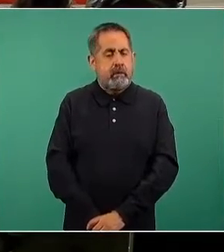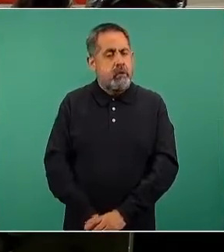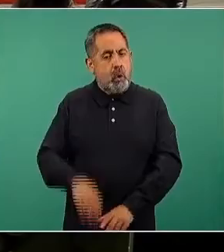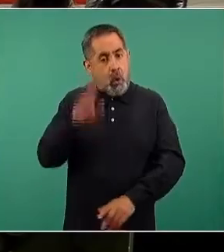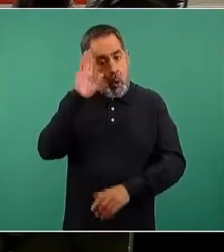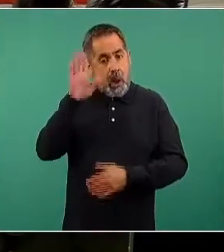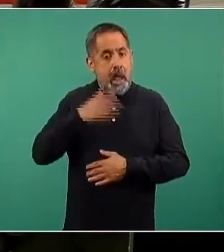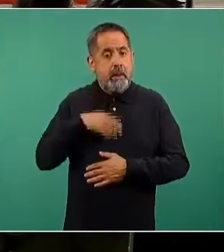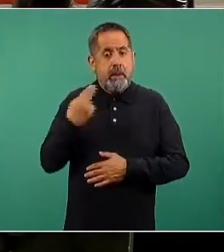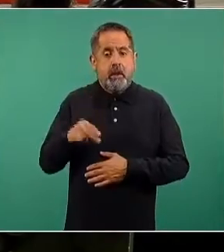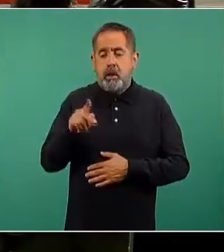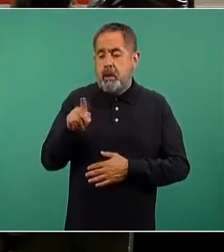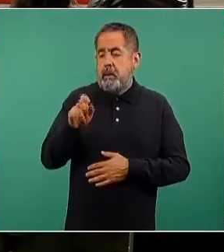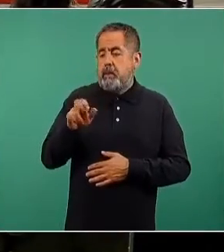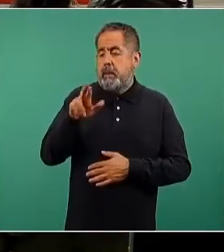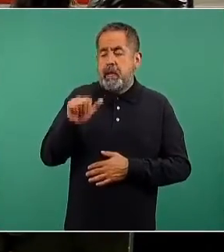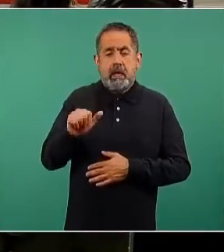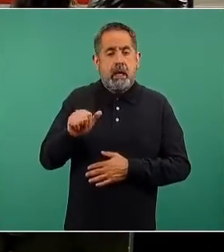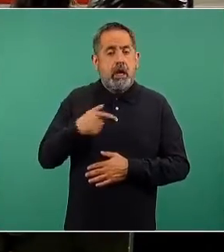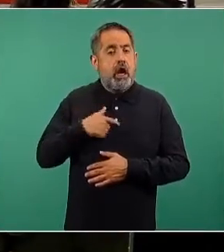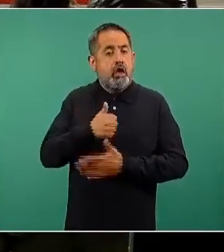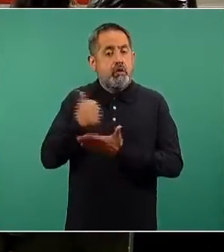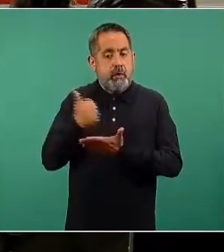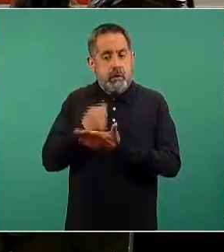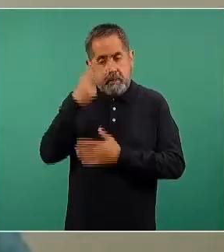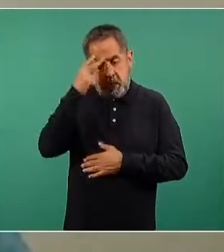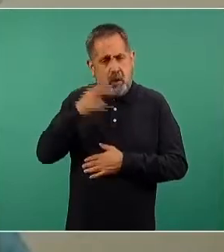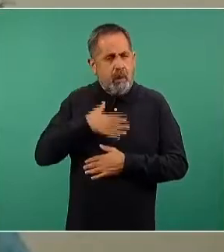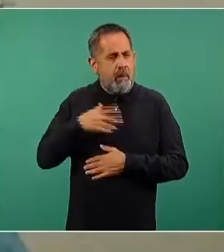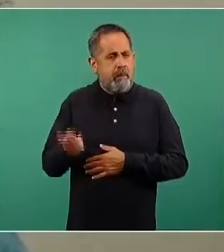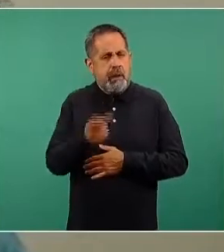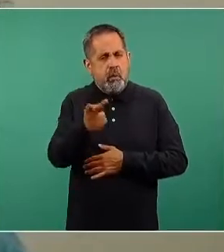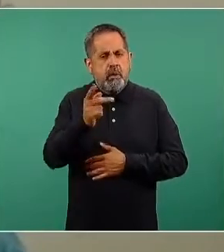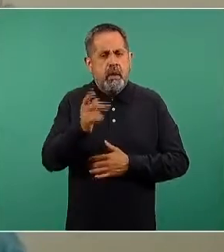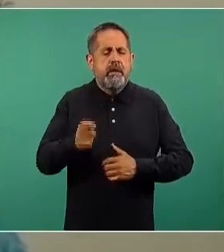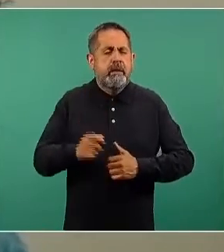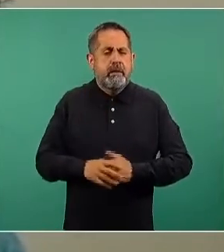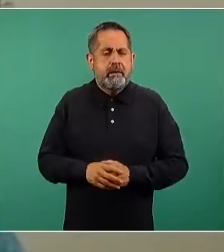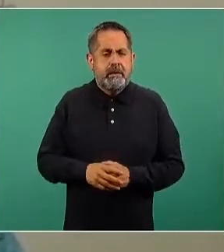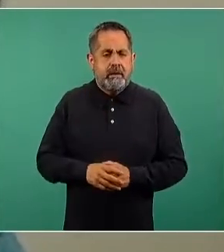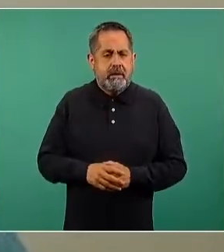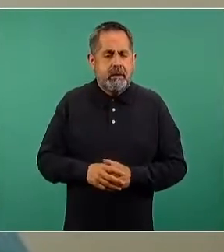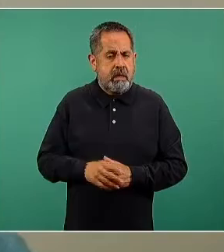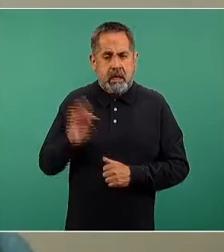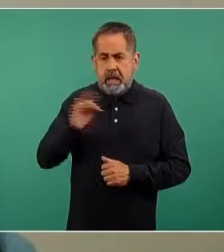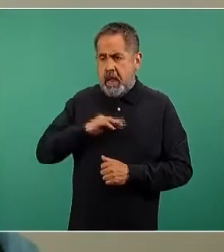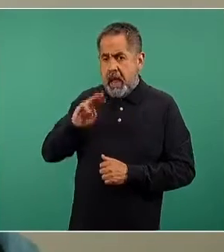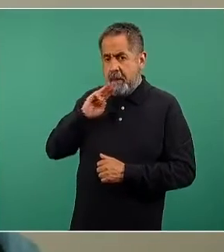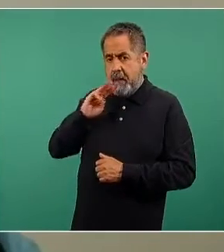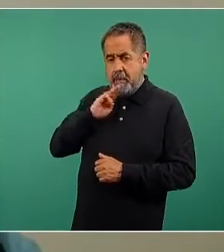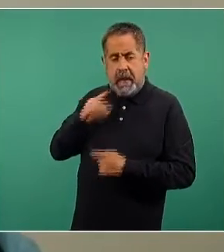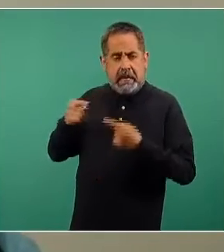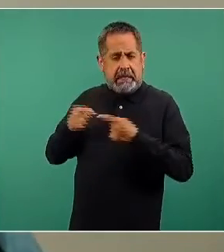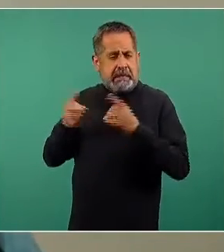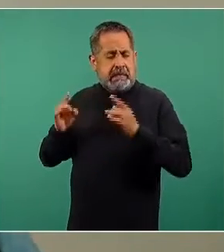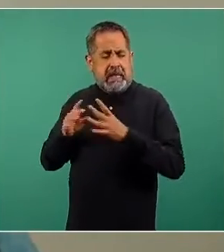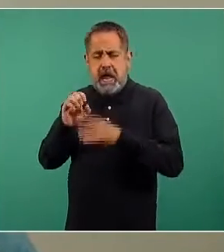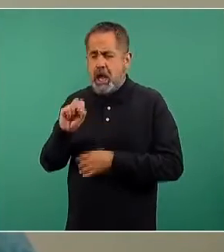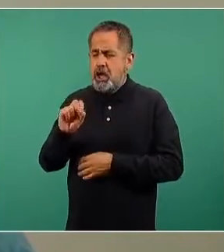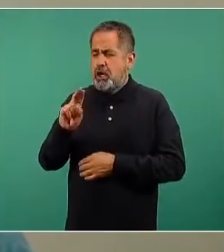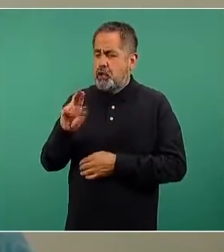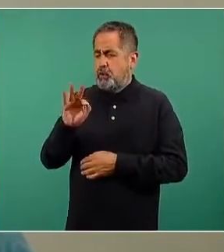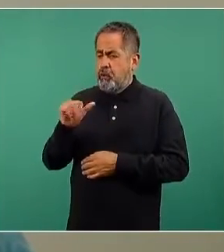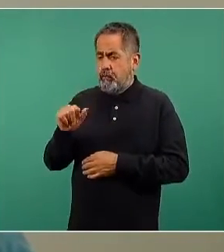Hola, mi nombre es Perla Rosas y soy de Ciudad de México. Mi pregunta es la siguiente. Si mi mamá es alérgica a las sulfas, ¿puede